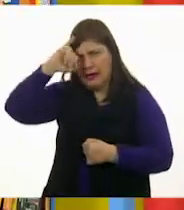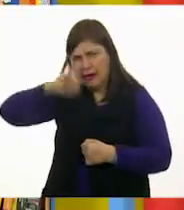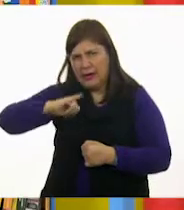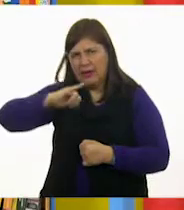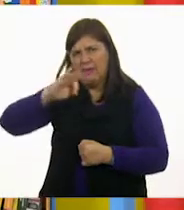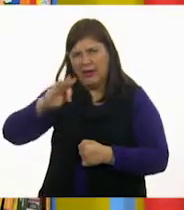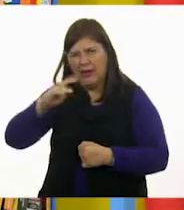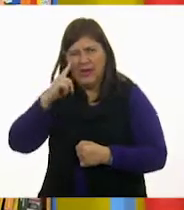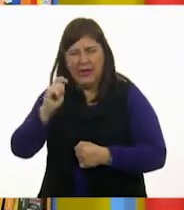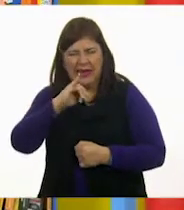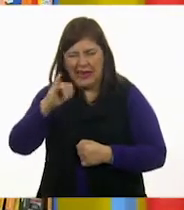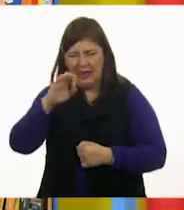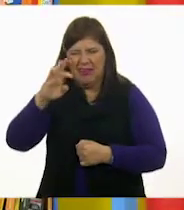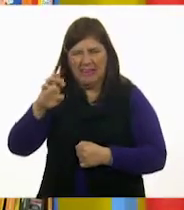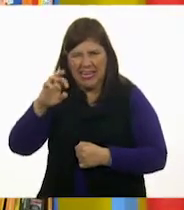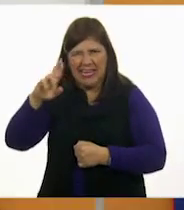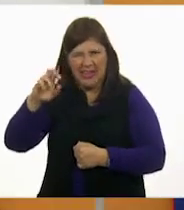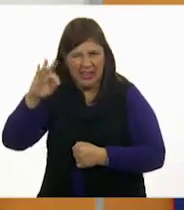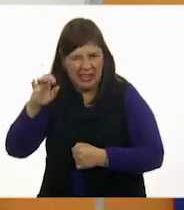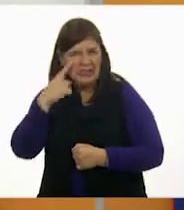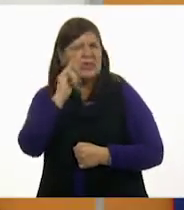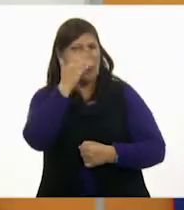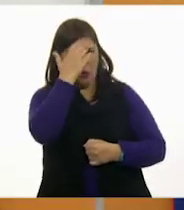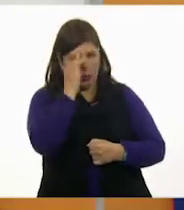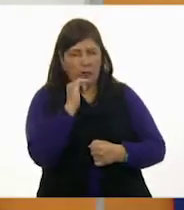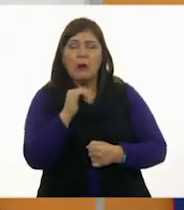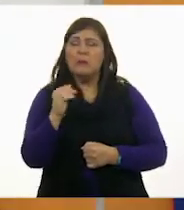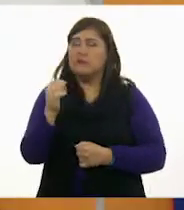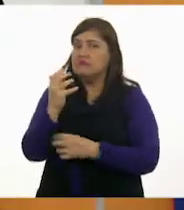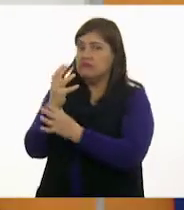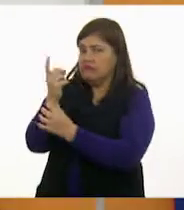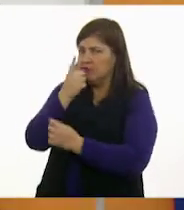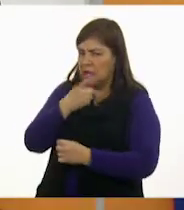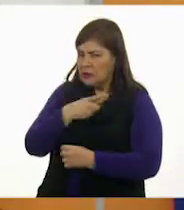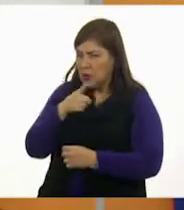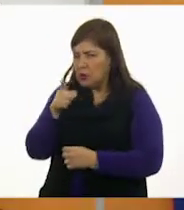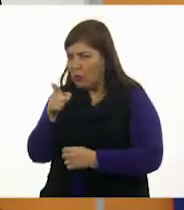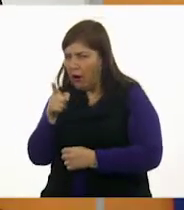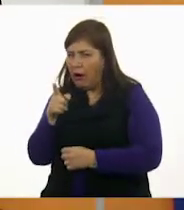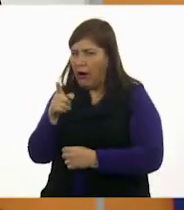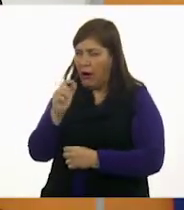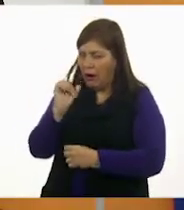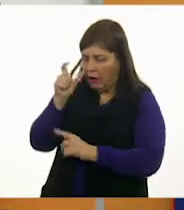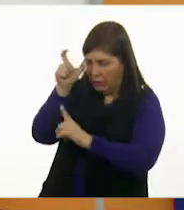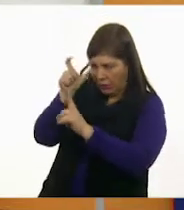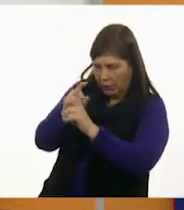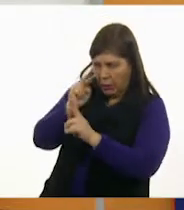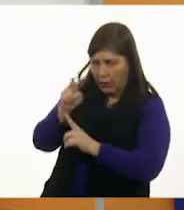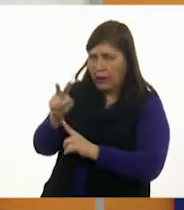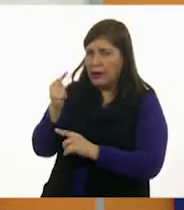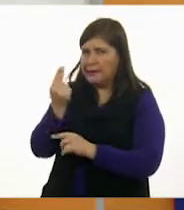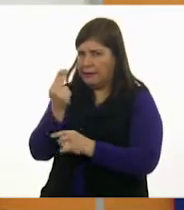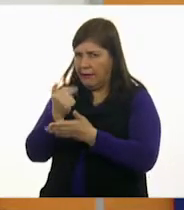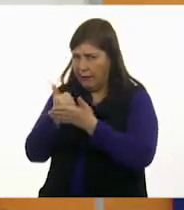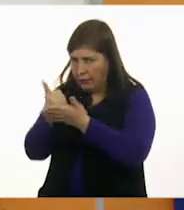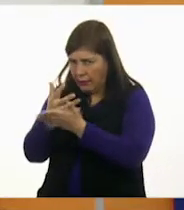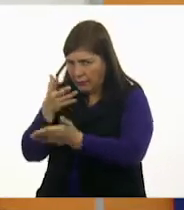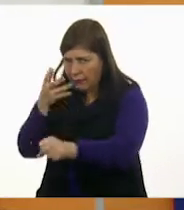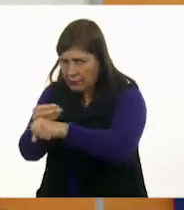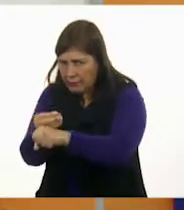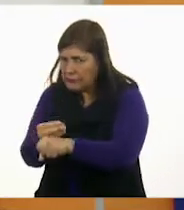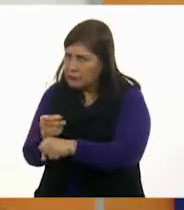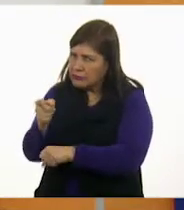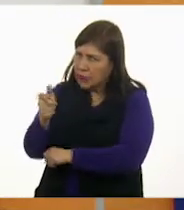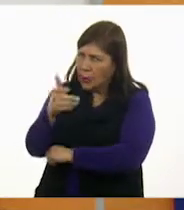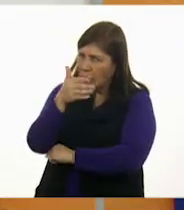que conozco a Fefefe, sí. Y me dijo que tú tenías algo y que necesitabas un poco de ayuda porque no